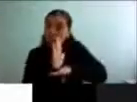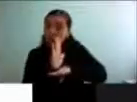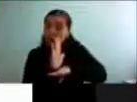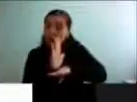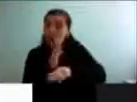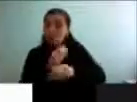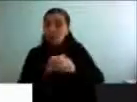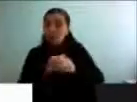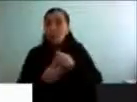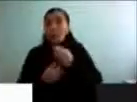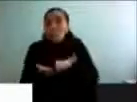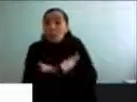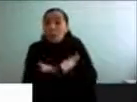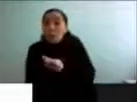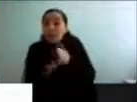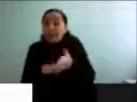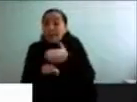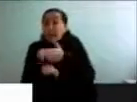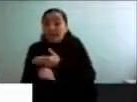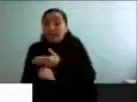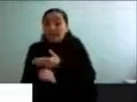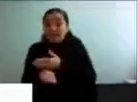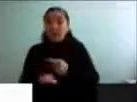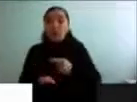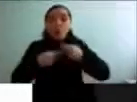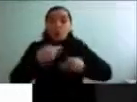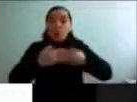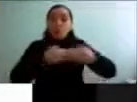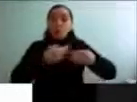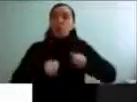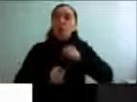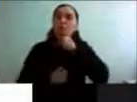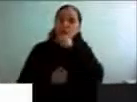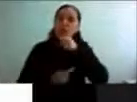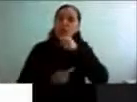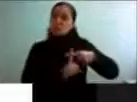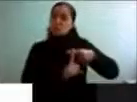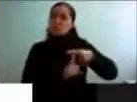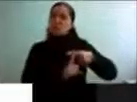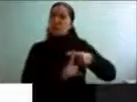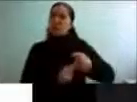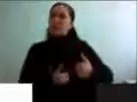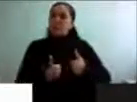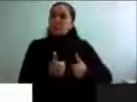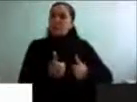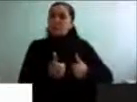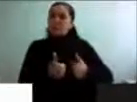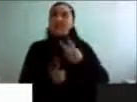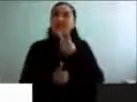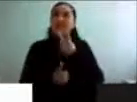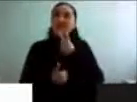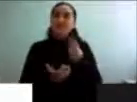tienen otro proceso mucho más positivo de interiorización de la vejez.